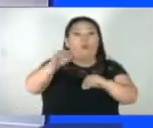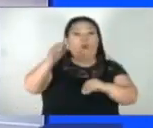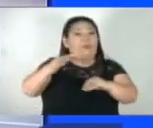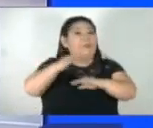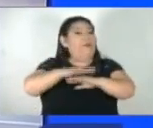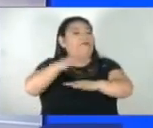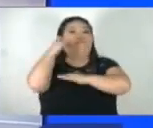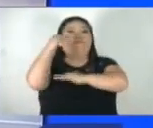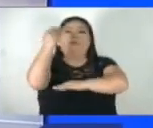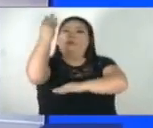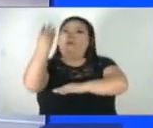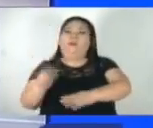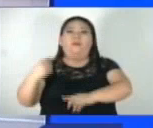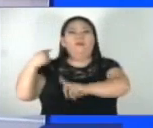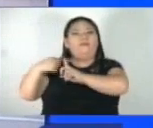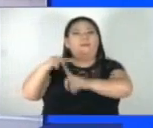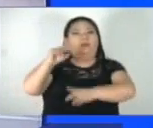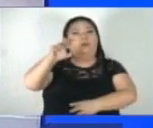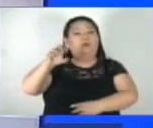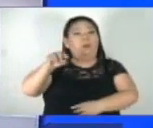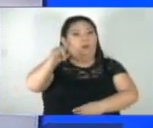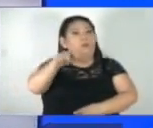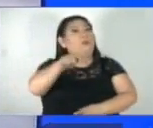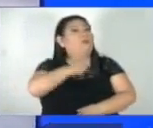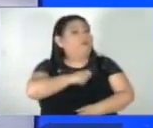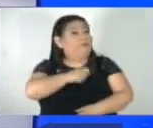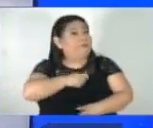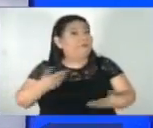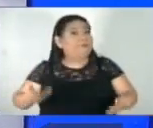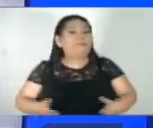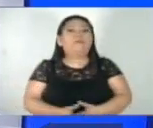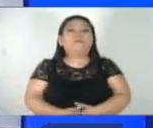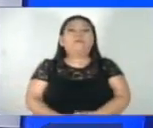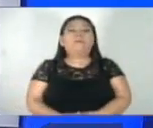hasta el 30 de abril para cumplir con este proceso.